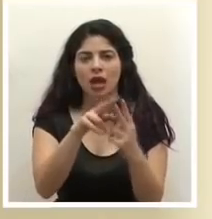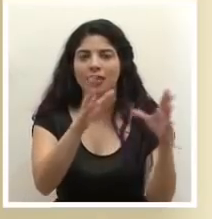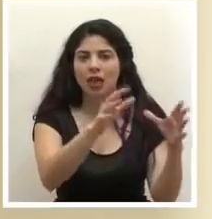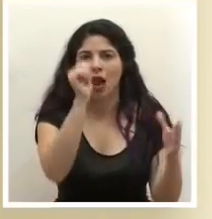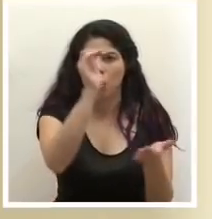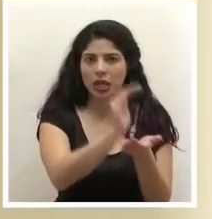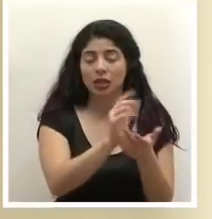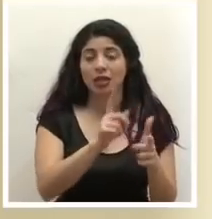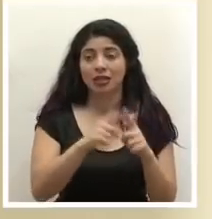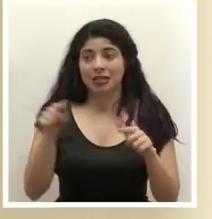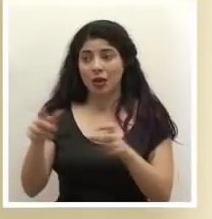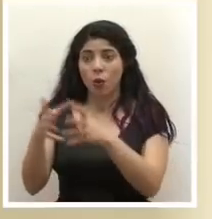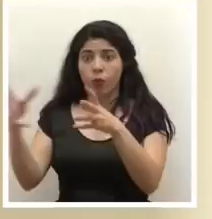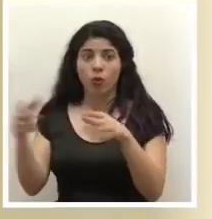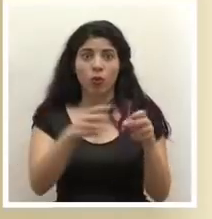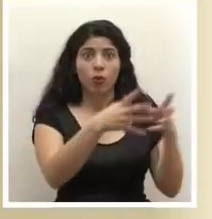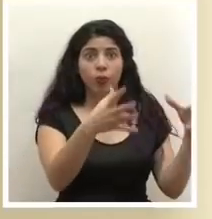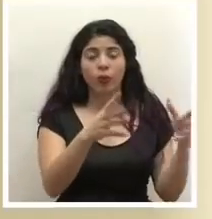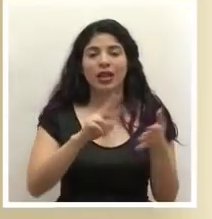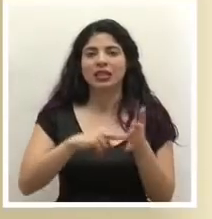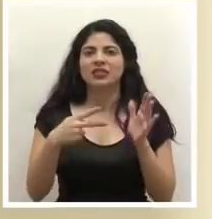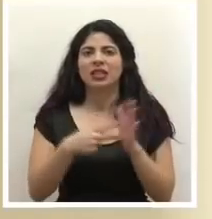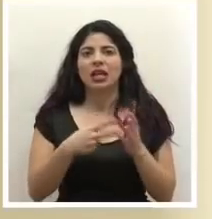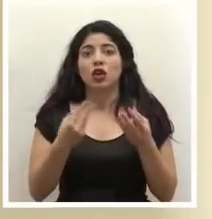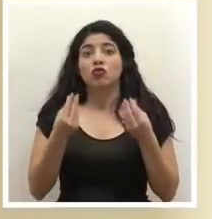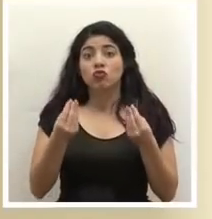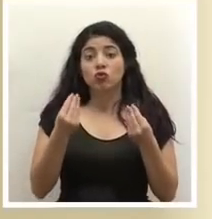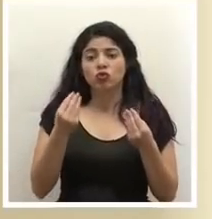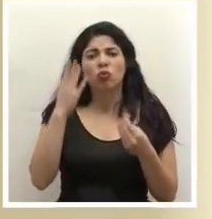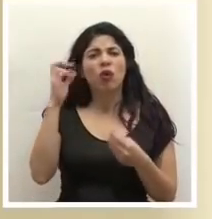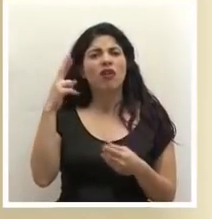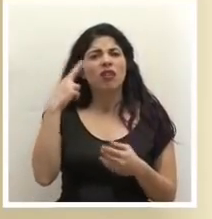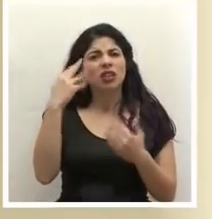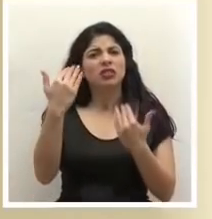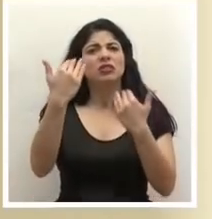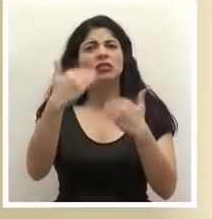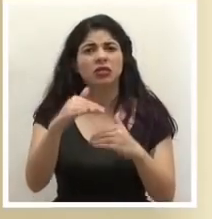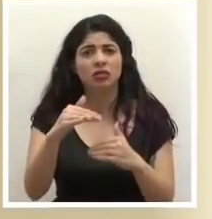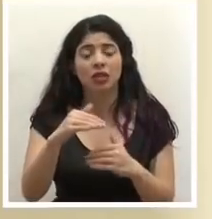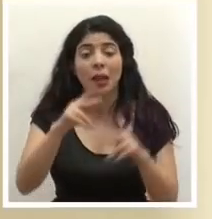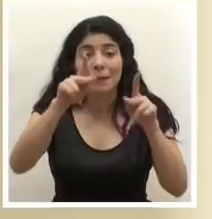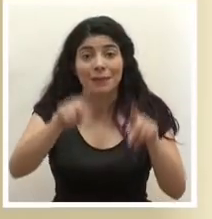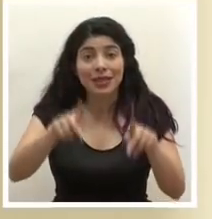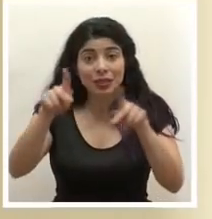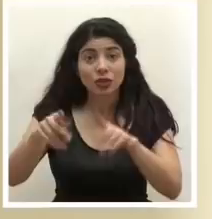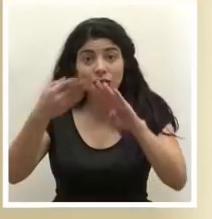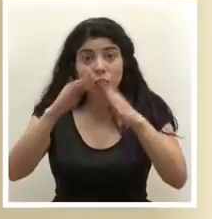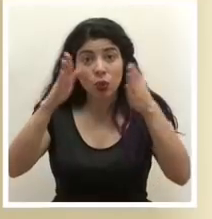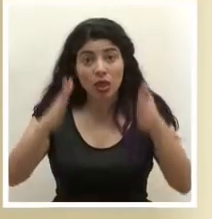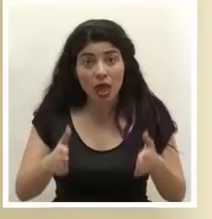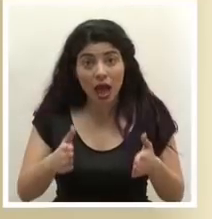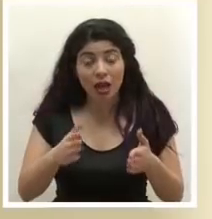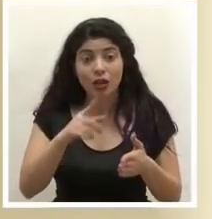así que las medidas justamente pues en mucho como digo tenemos el poder los ciudadanos los que